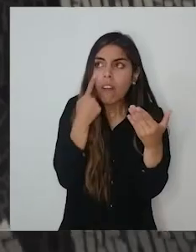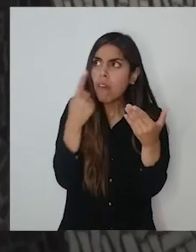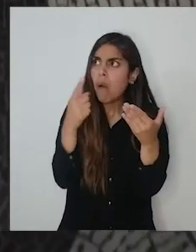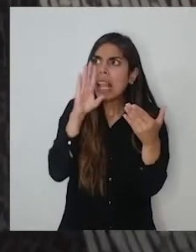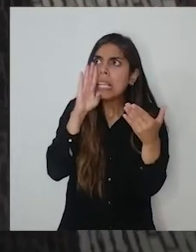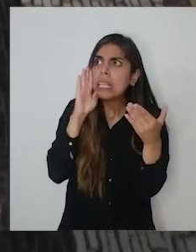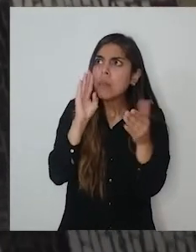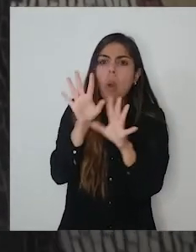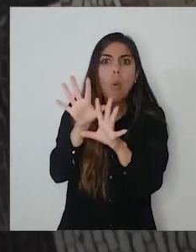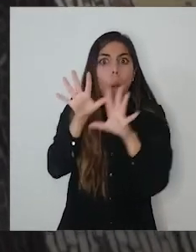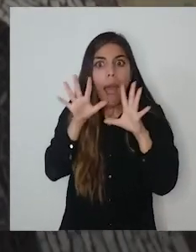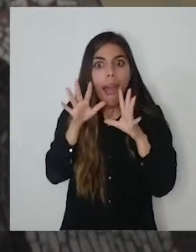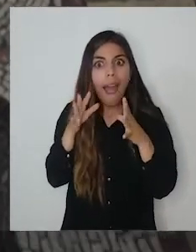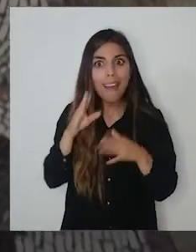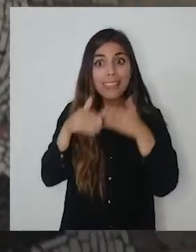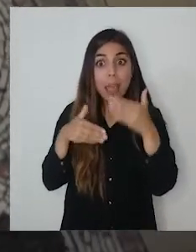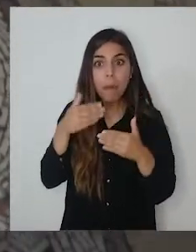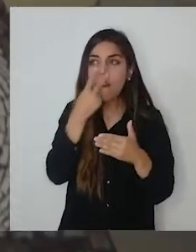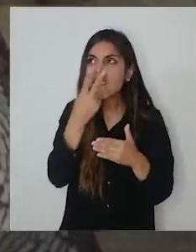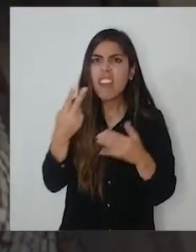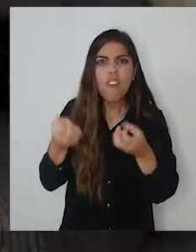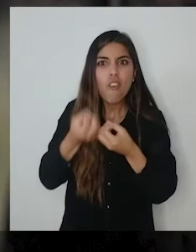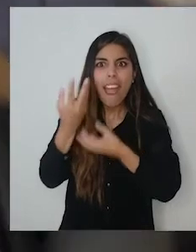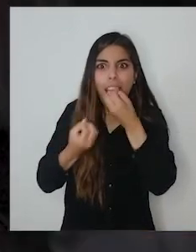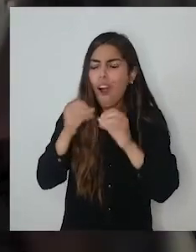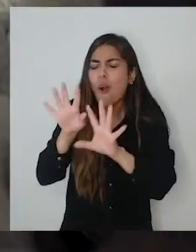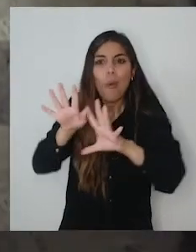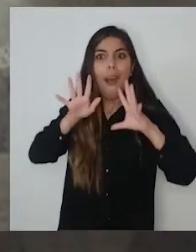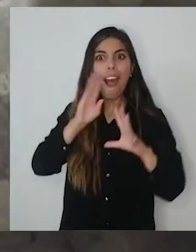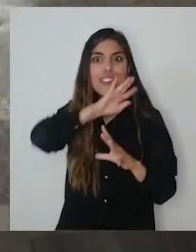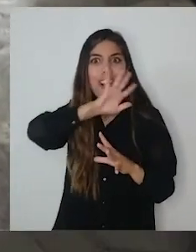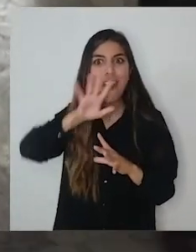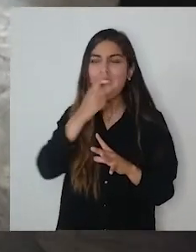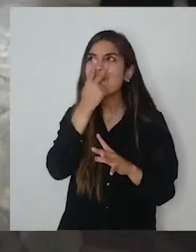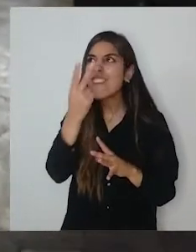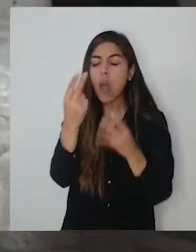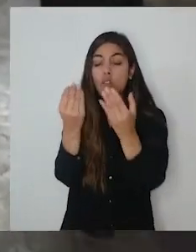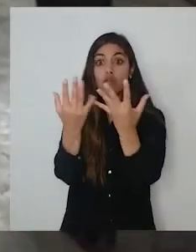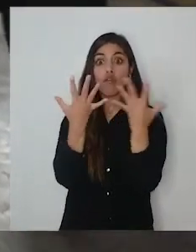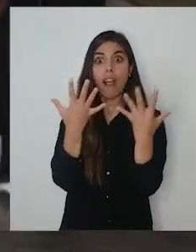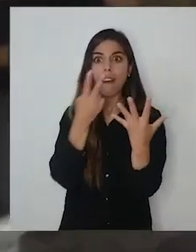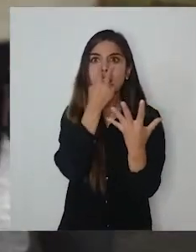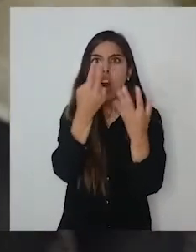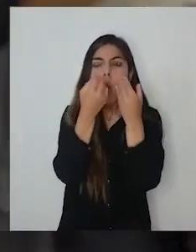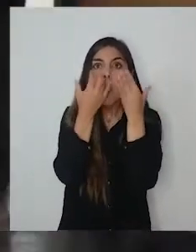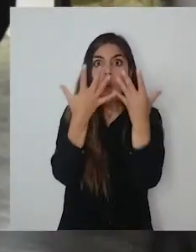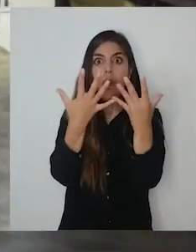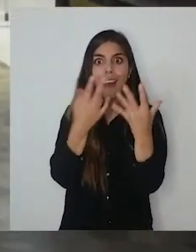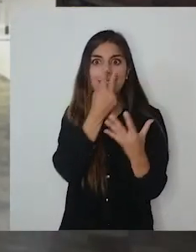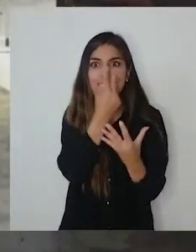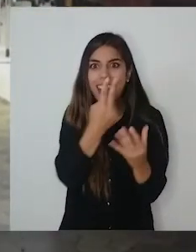Entonces, cuando eso ya esté restaurado, va a ser fuego, con figuras, va a venirse para adelante. Entonces el relato